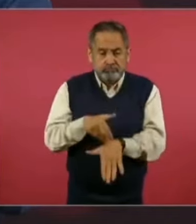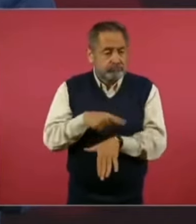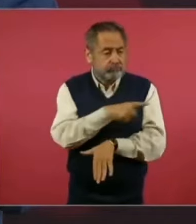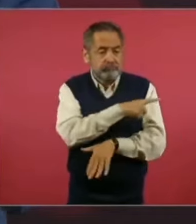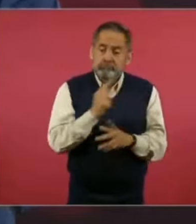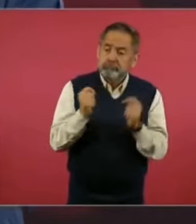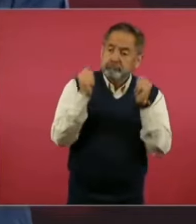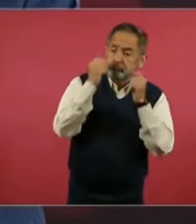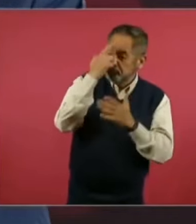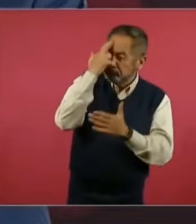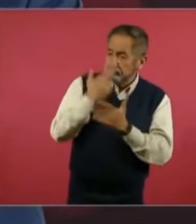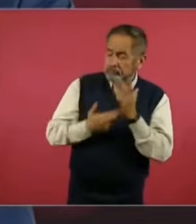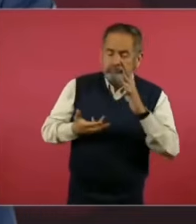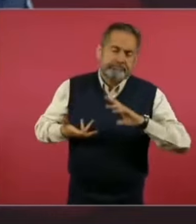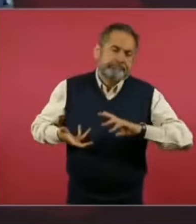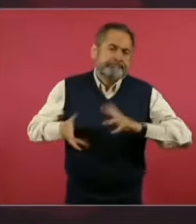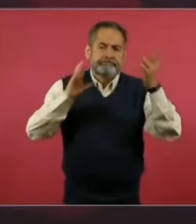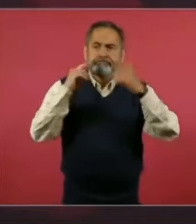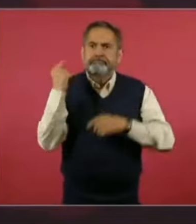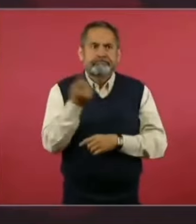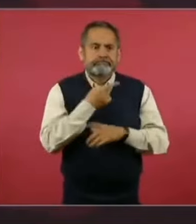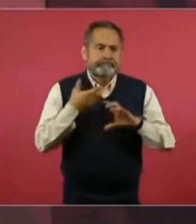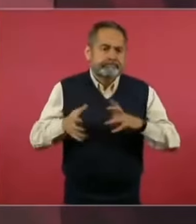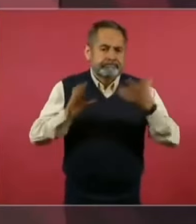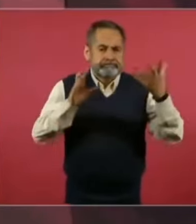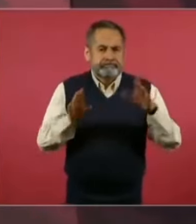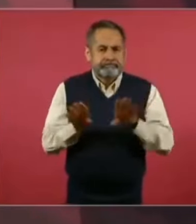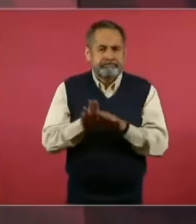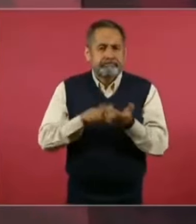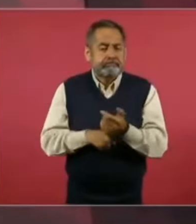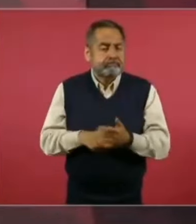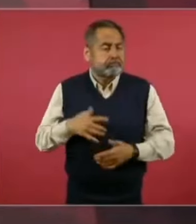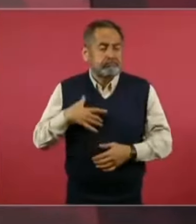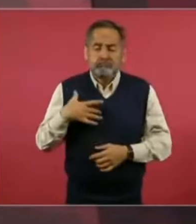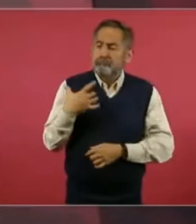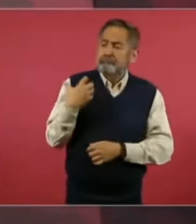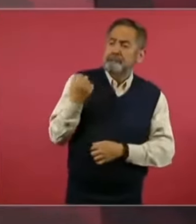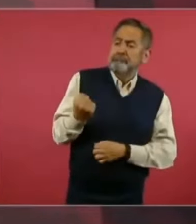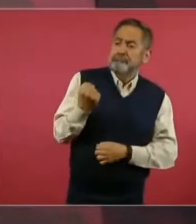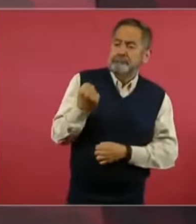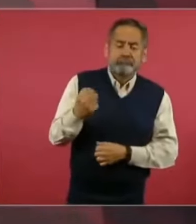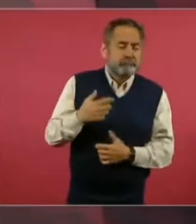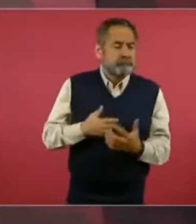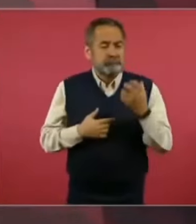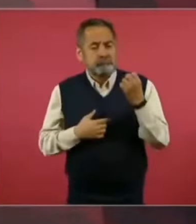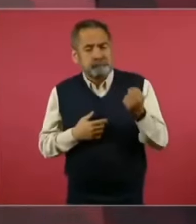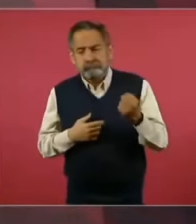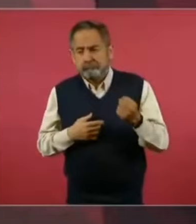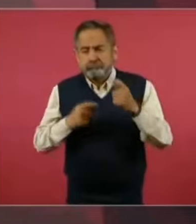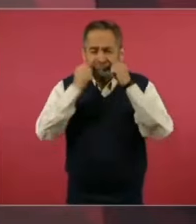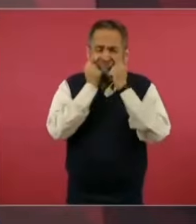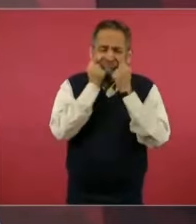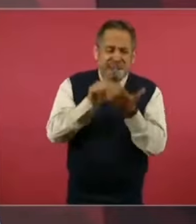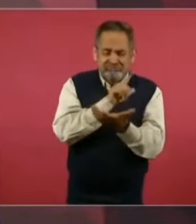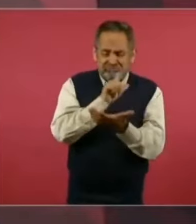Sería como optar por la ley de la la selva,